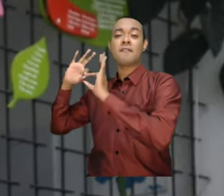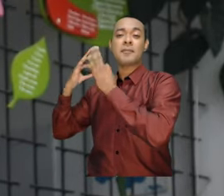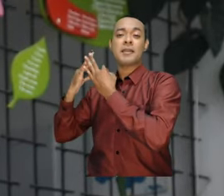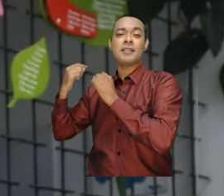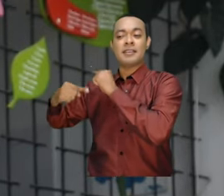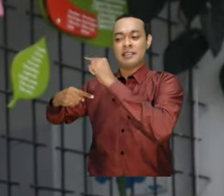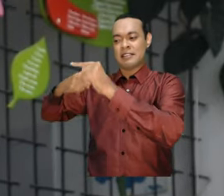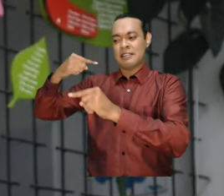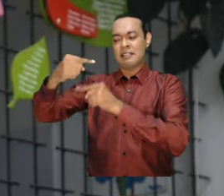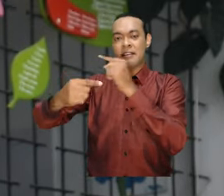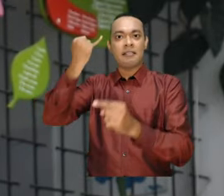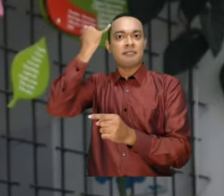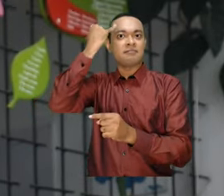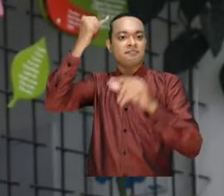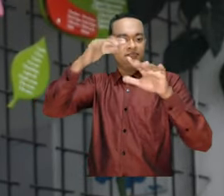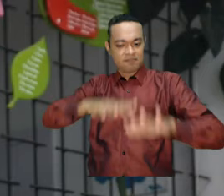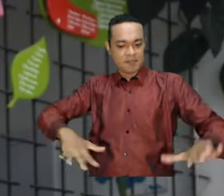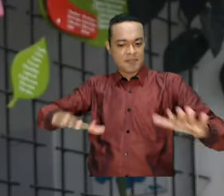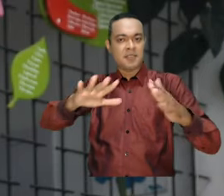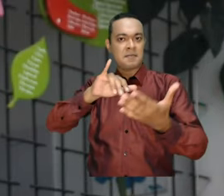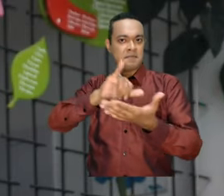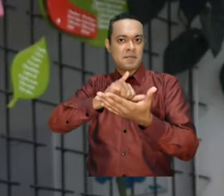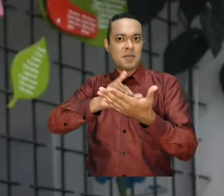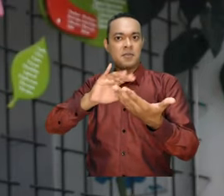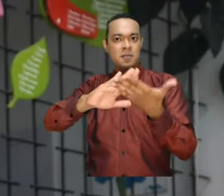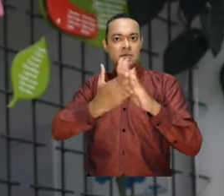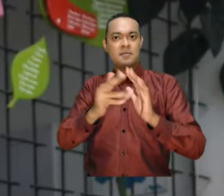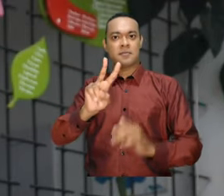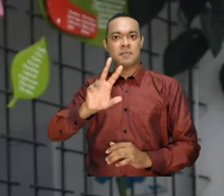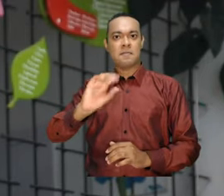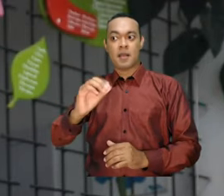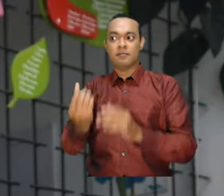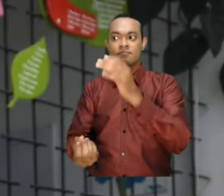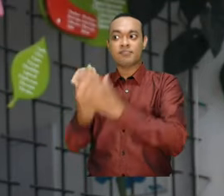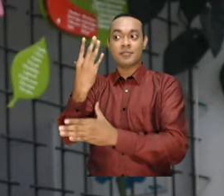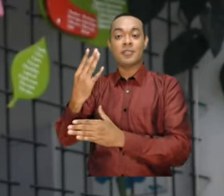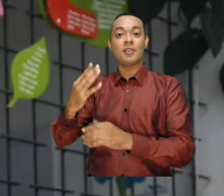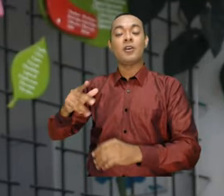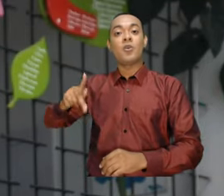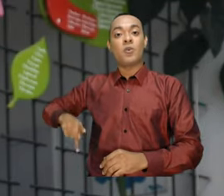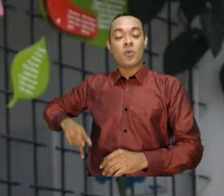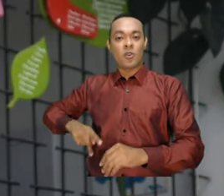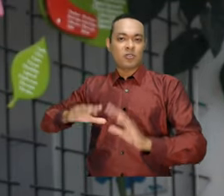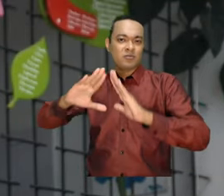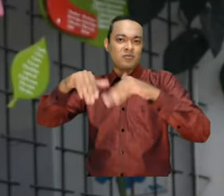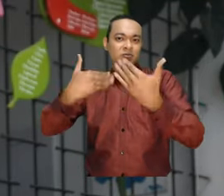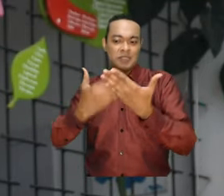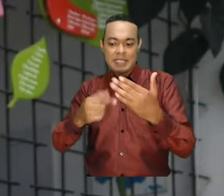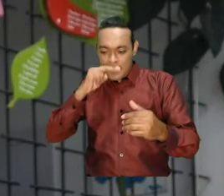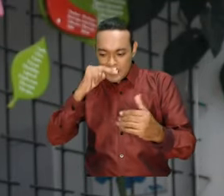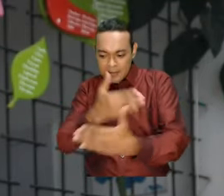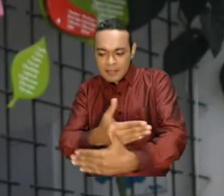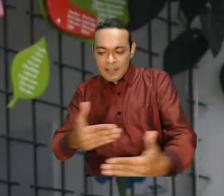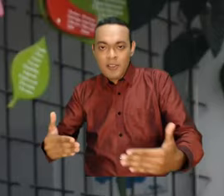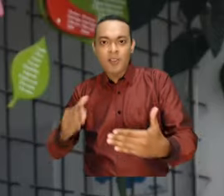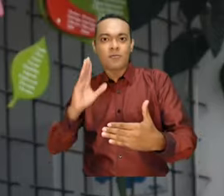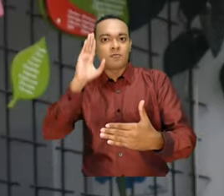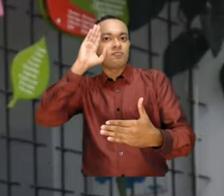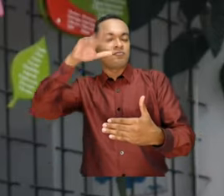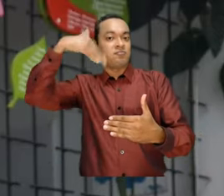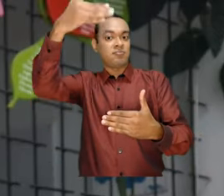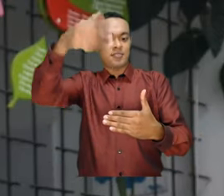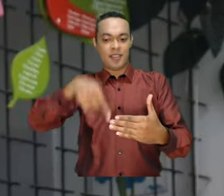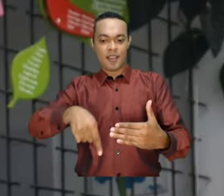familiar pues nace crear un colegio aquí mismo en la Comuna 20 para darle la oportunidad a las futuras